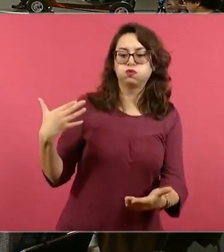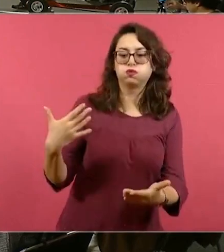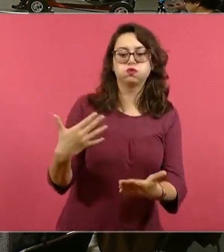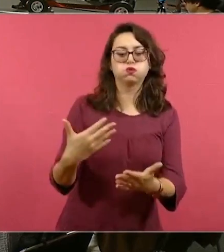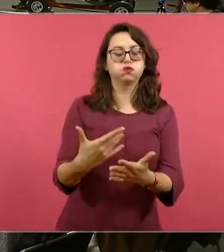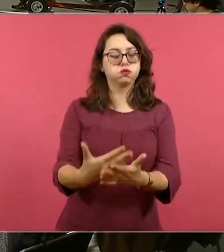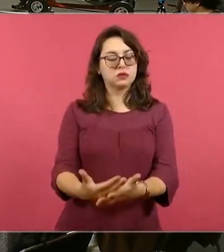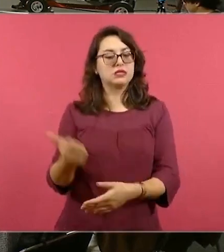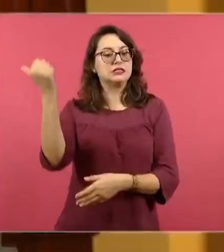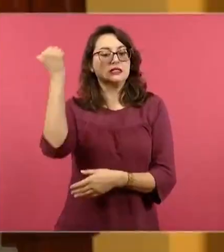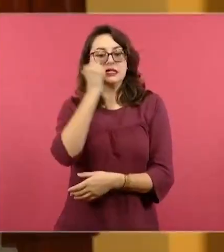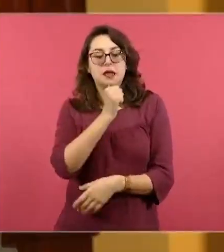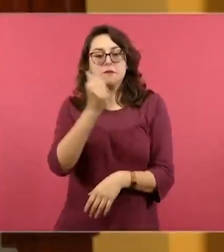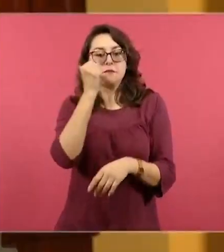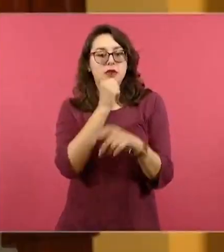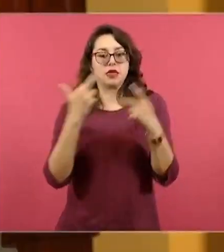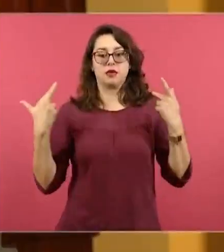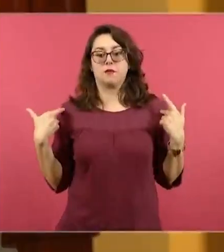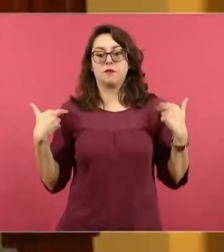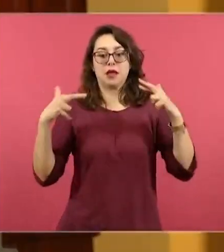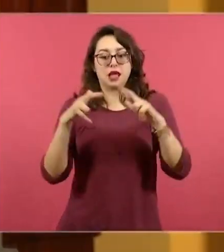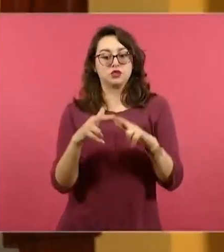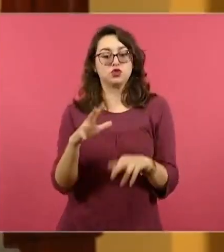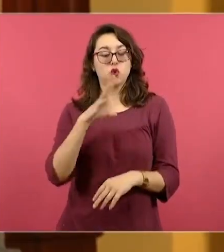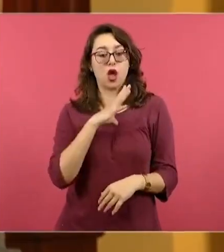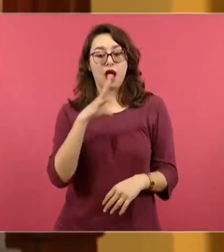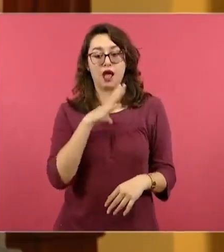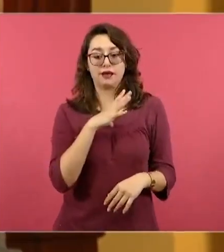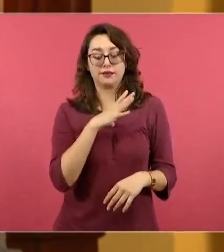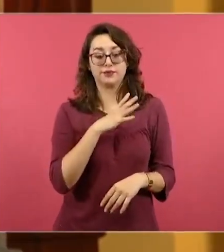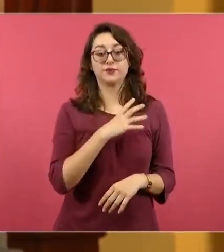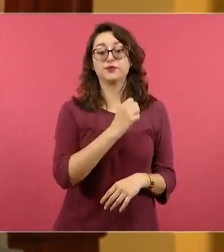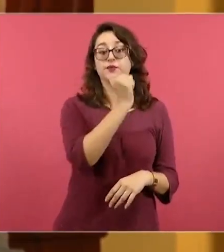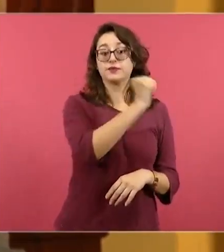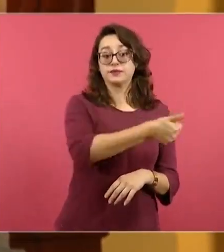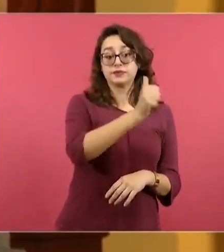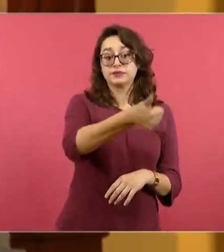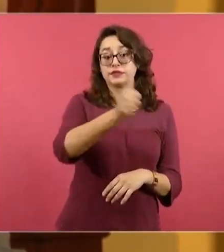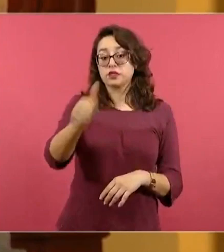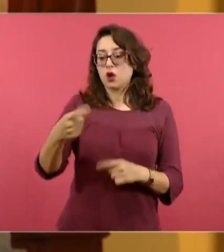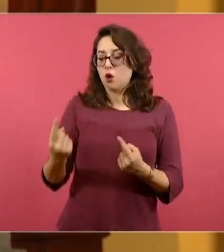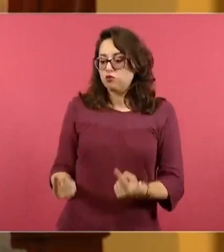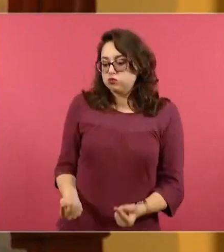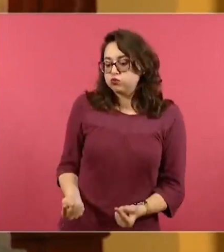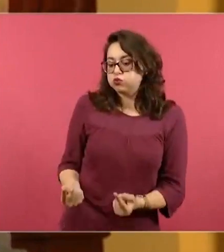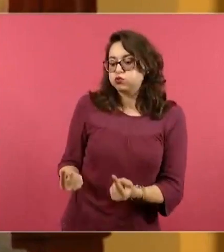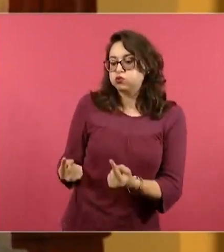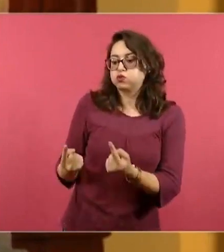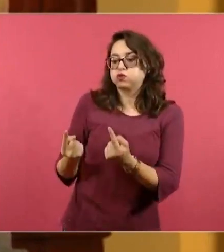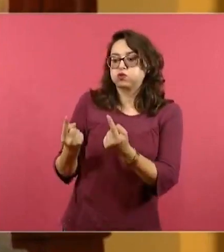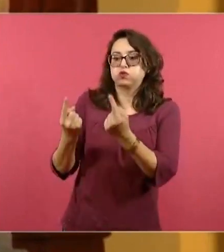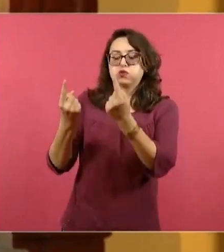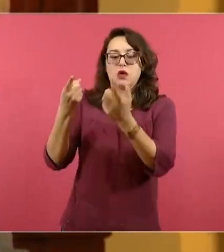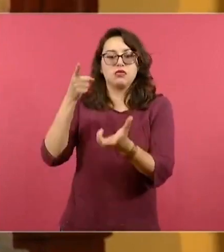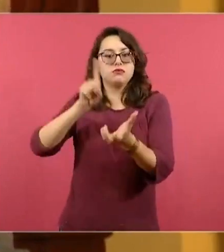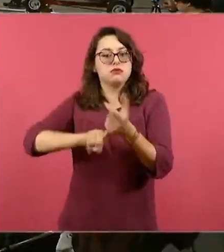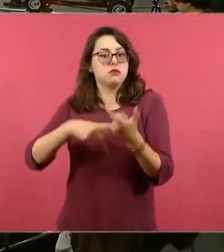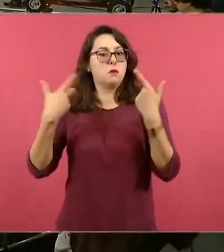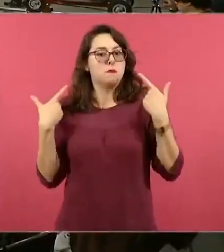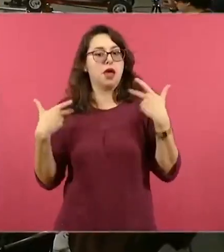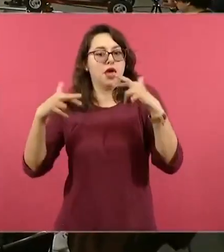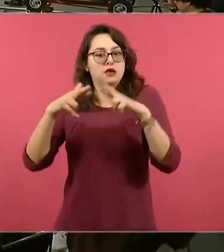nos ha acompañado, que nos ha escuchado, que nos ha incitado a pensar cosas nuevas.